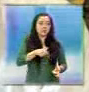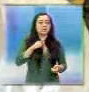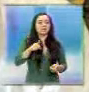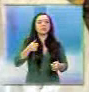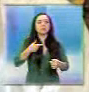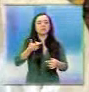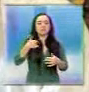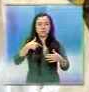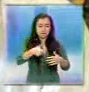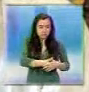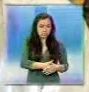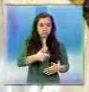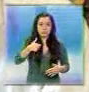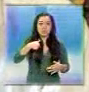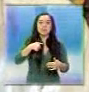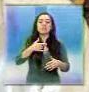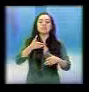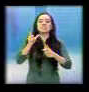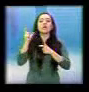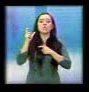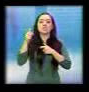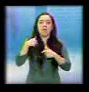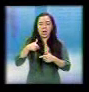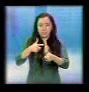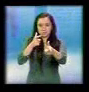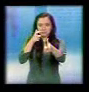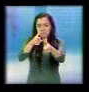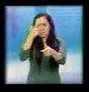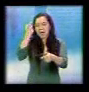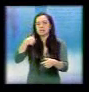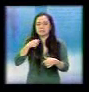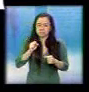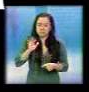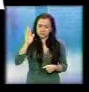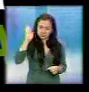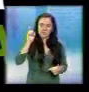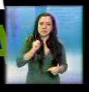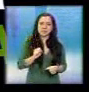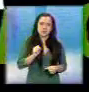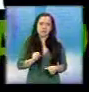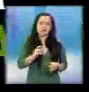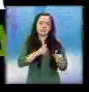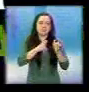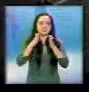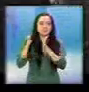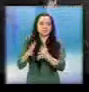seguridad de los vehículos. Paso 3. No sea aferrado.